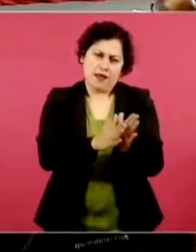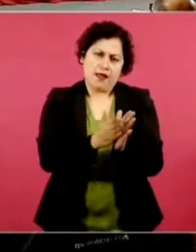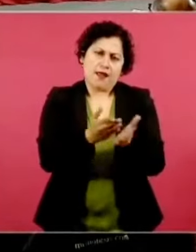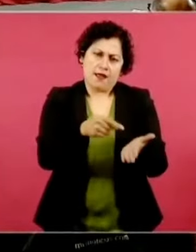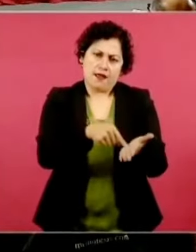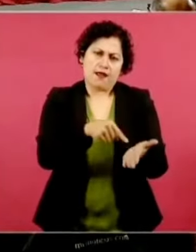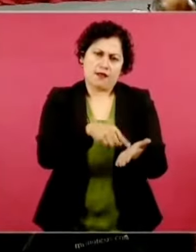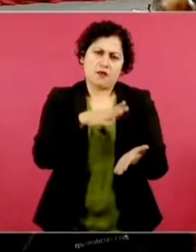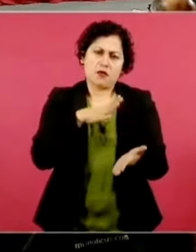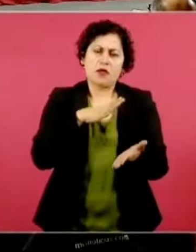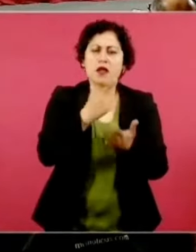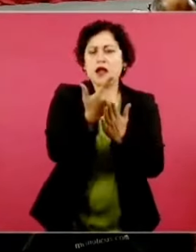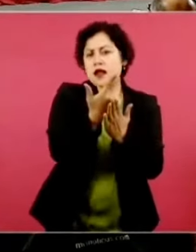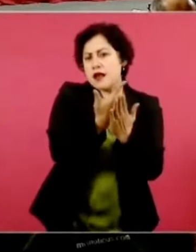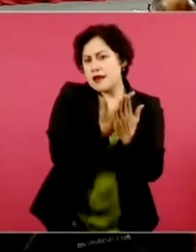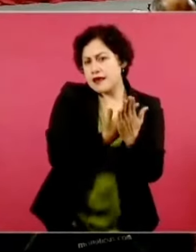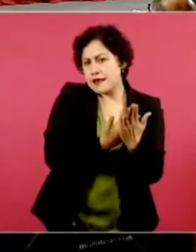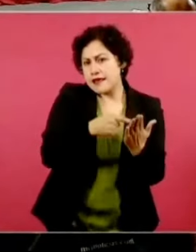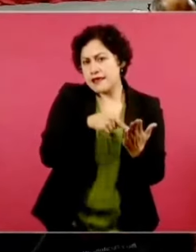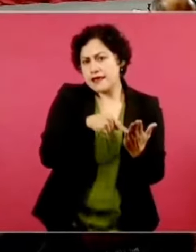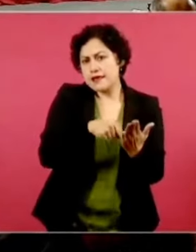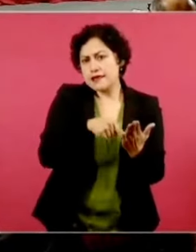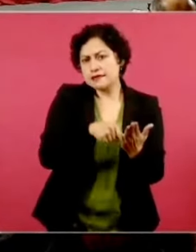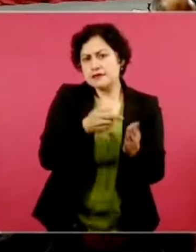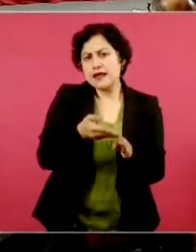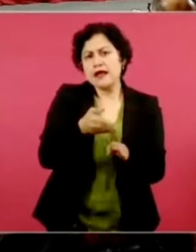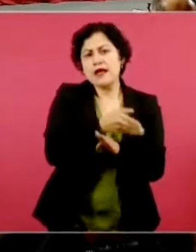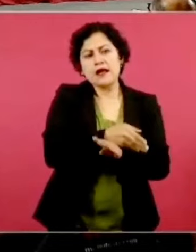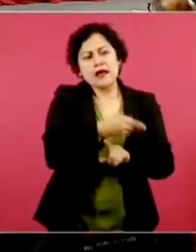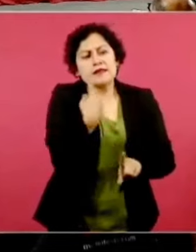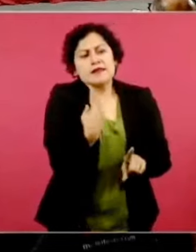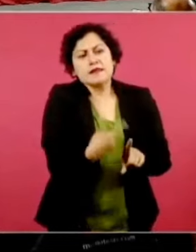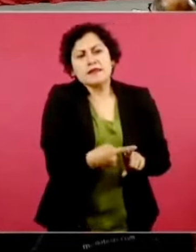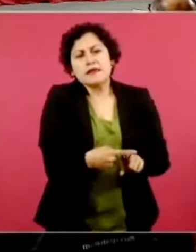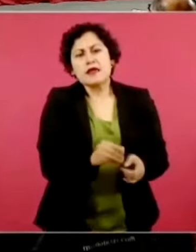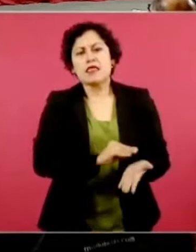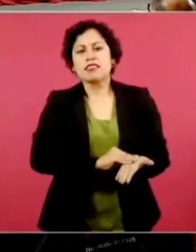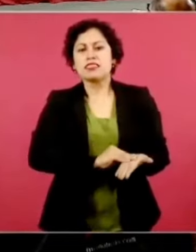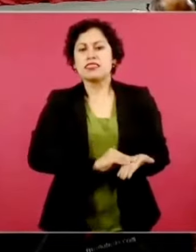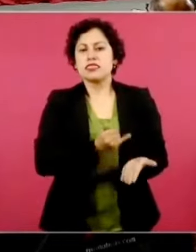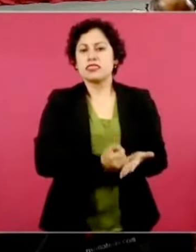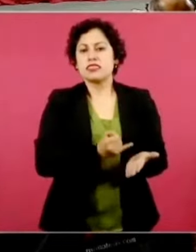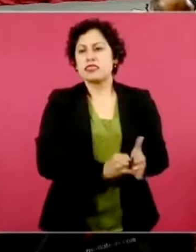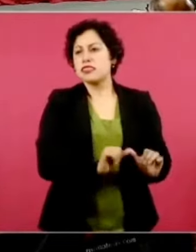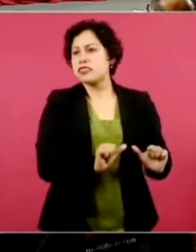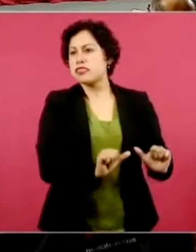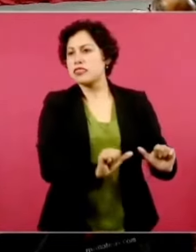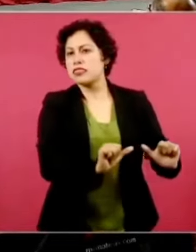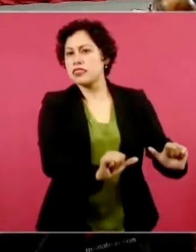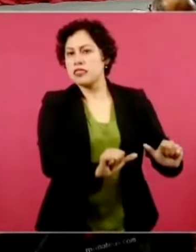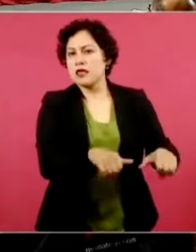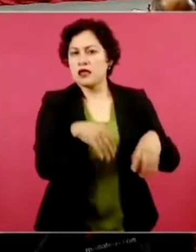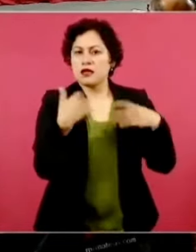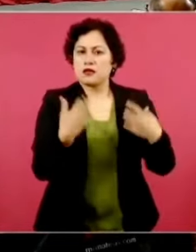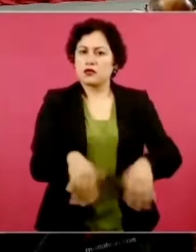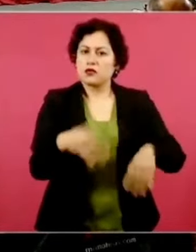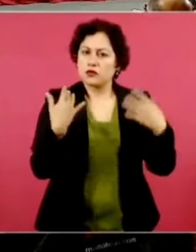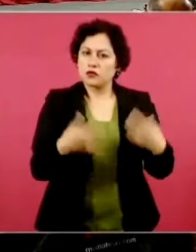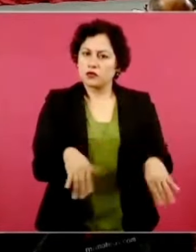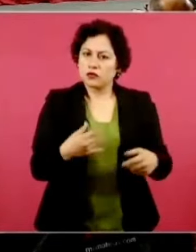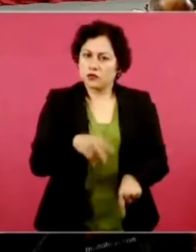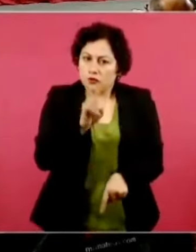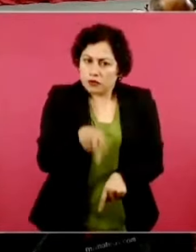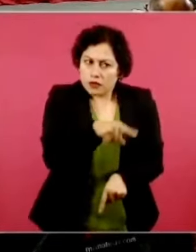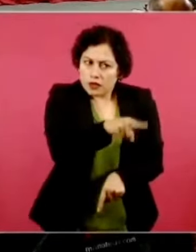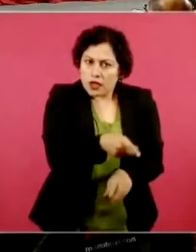recibían el beneficio de la condonación de impuestos son miles de millones de pesos.